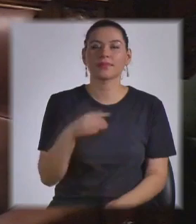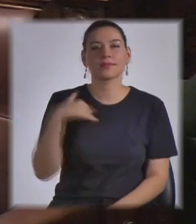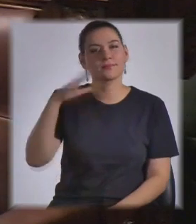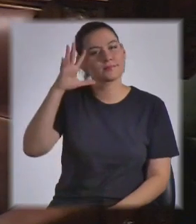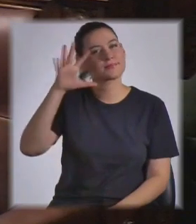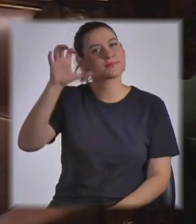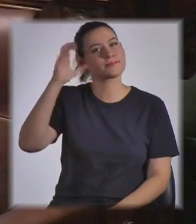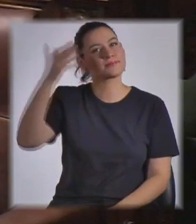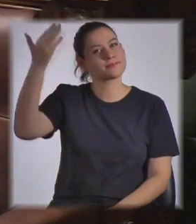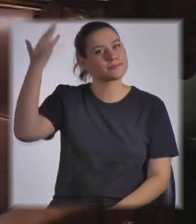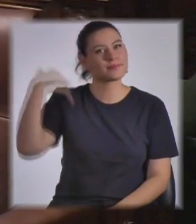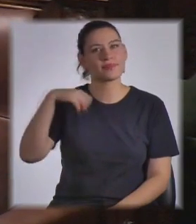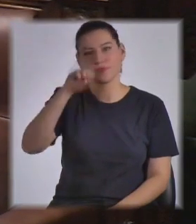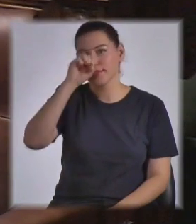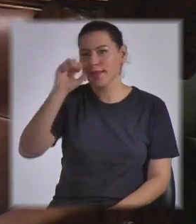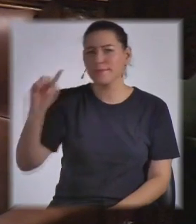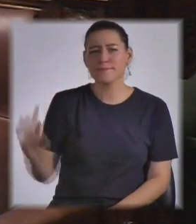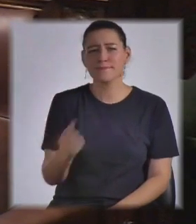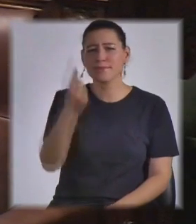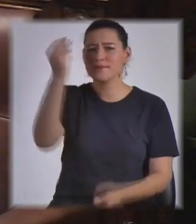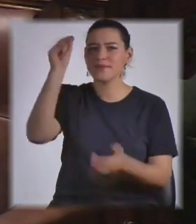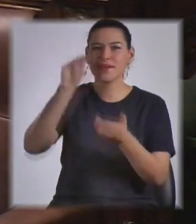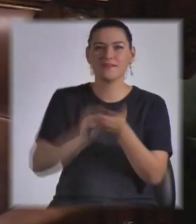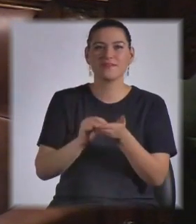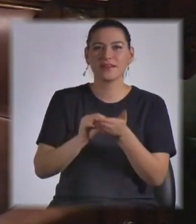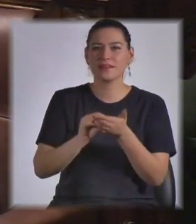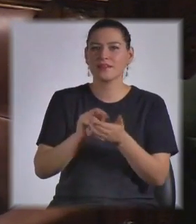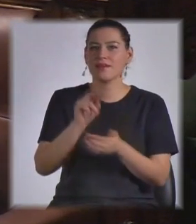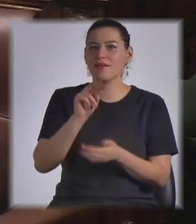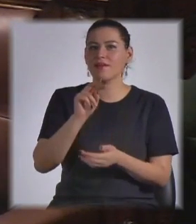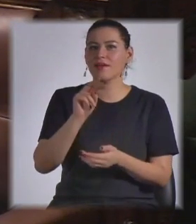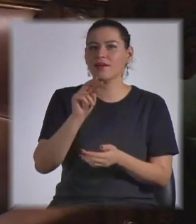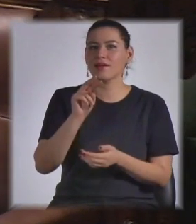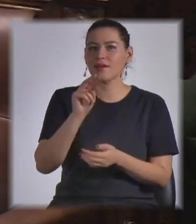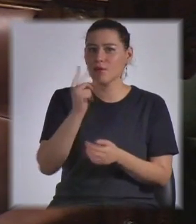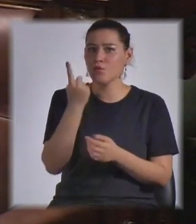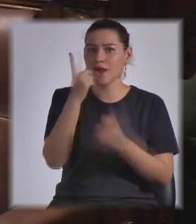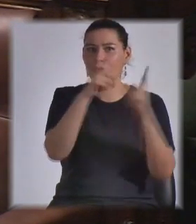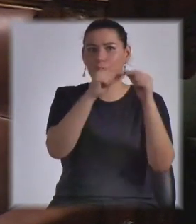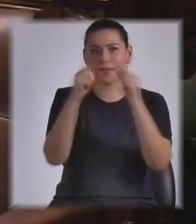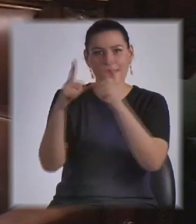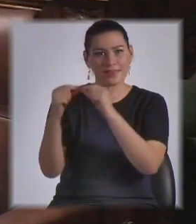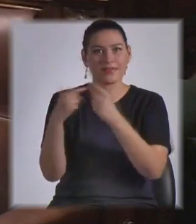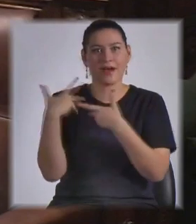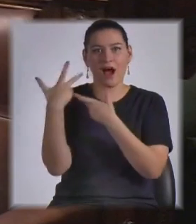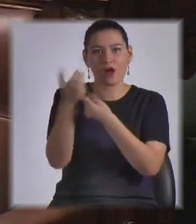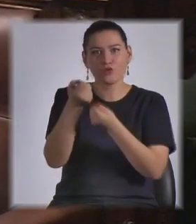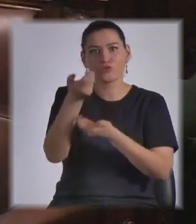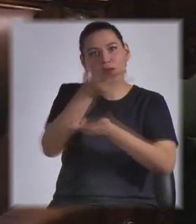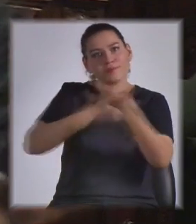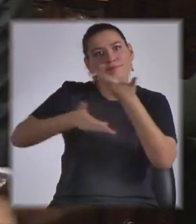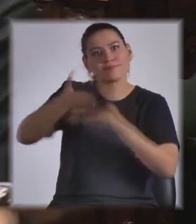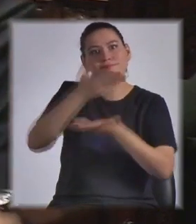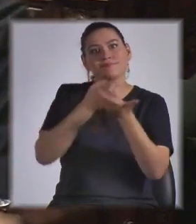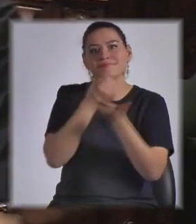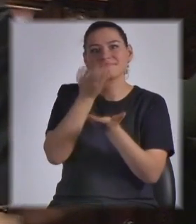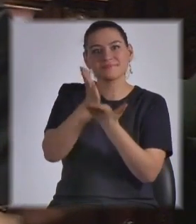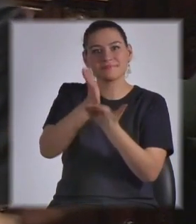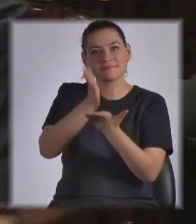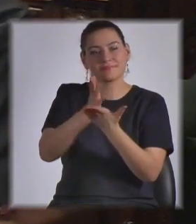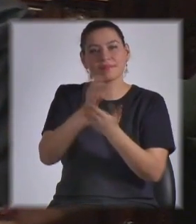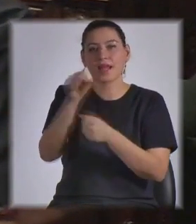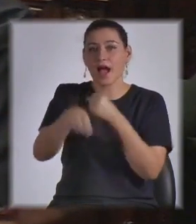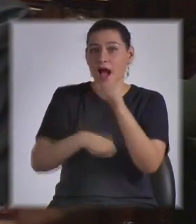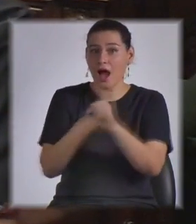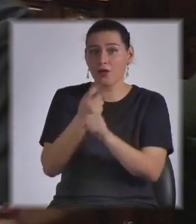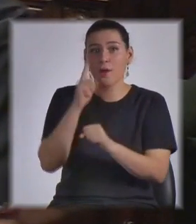que Florida fue pionero en una cooperativa de ayuda mutua en el año